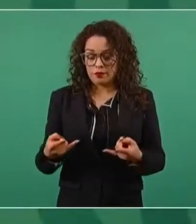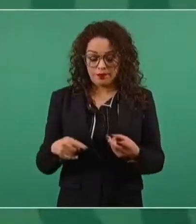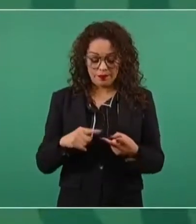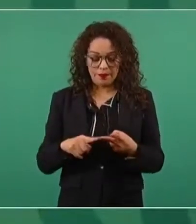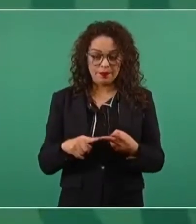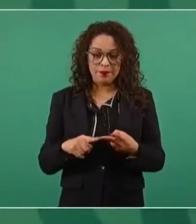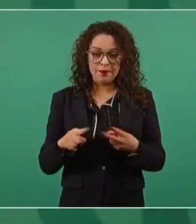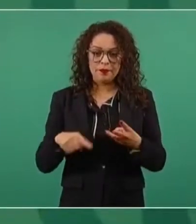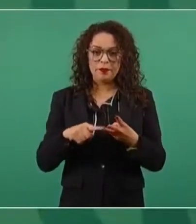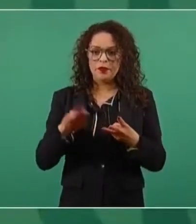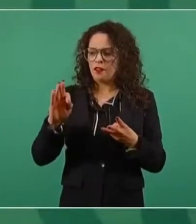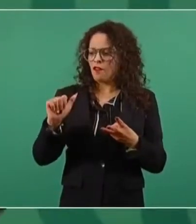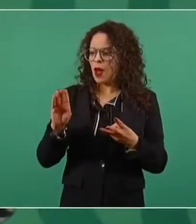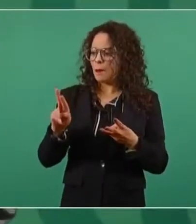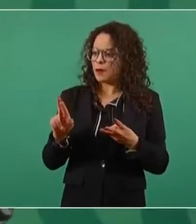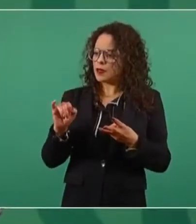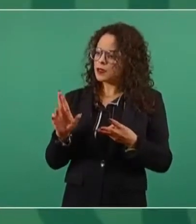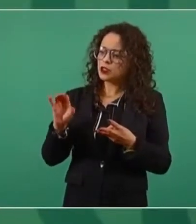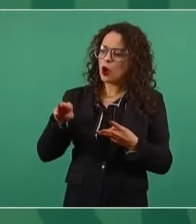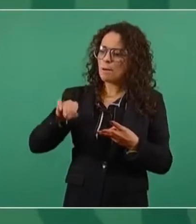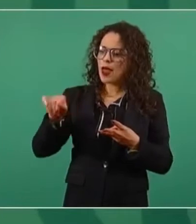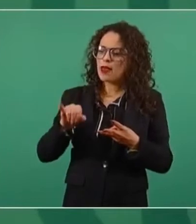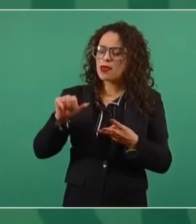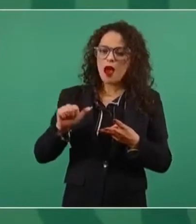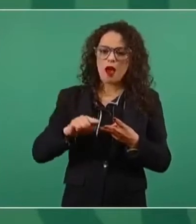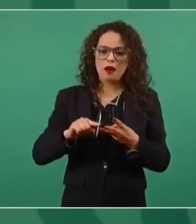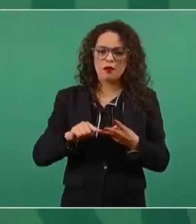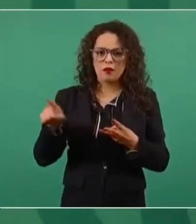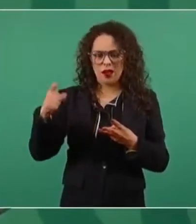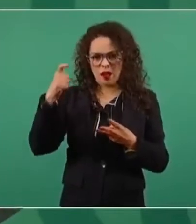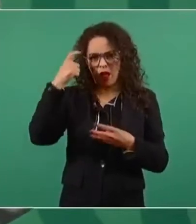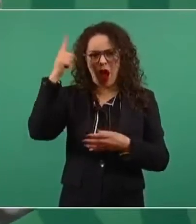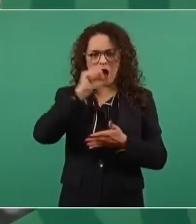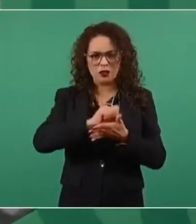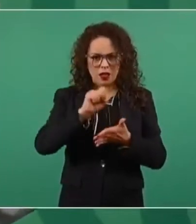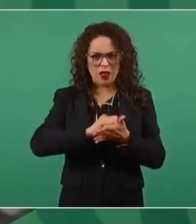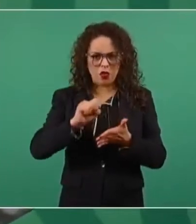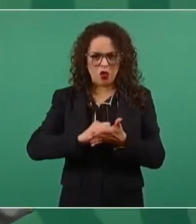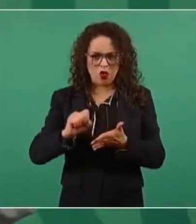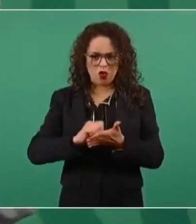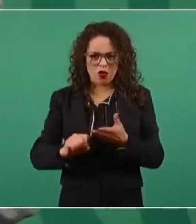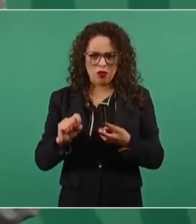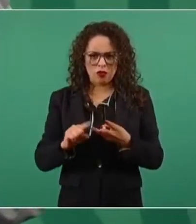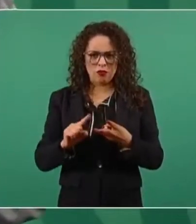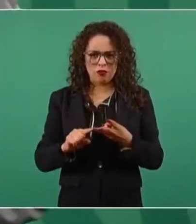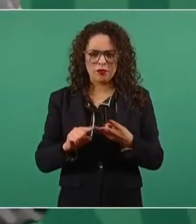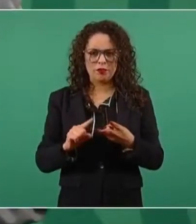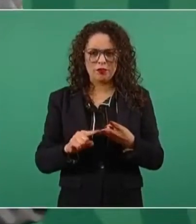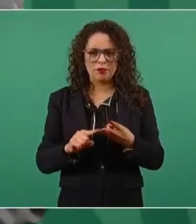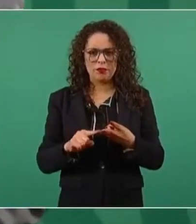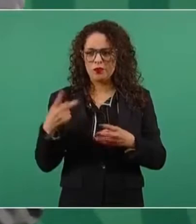Fabricio Mejía que es escritor de los jóvenes